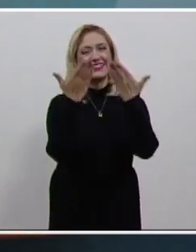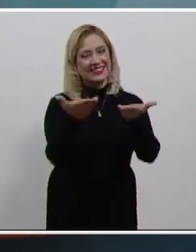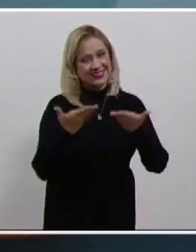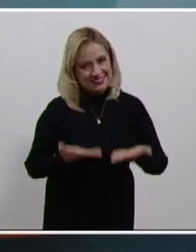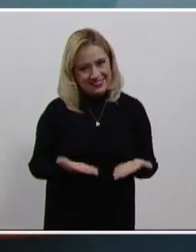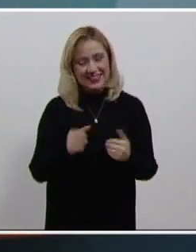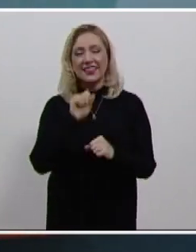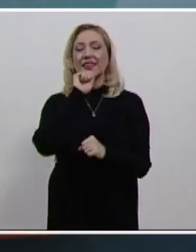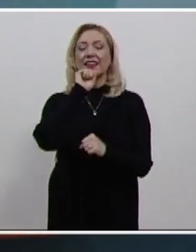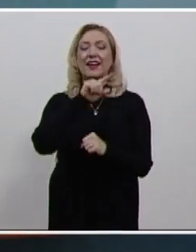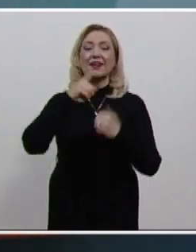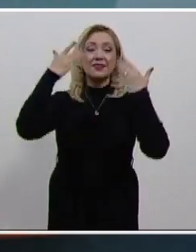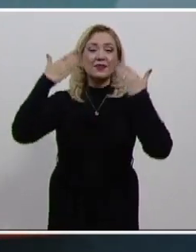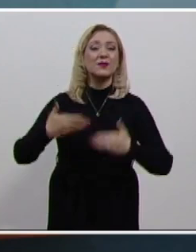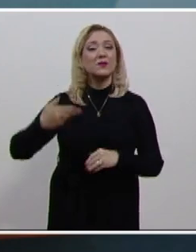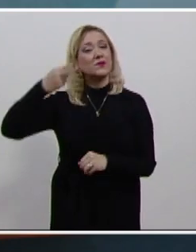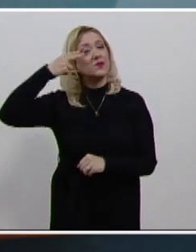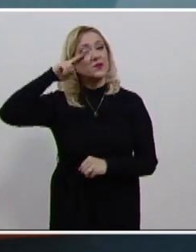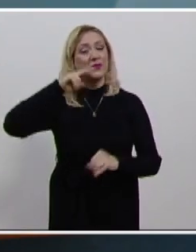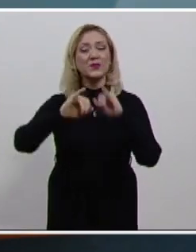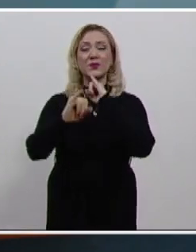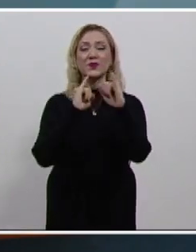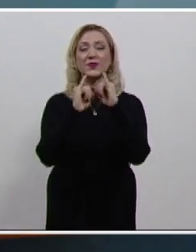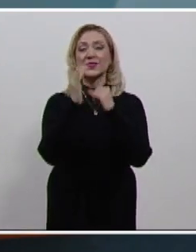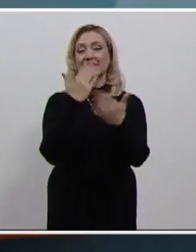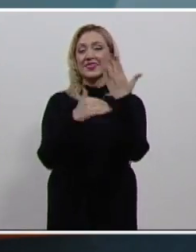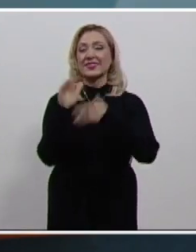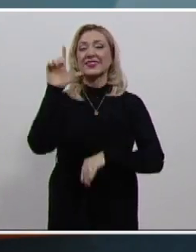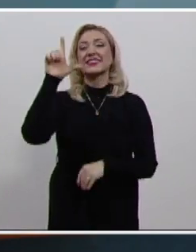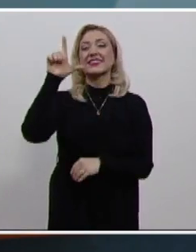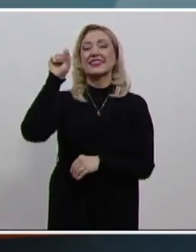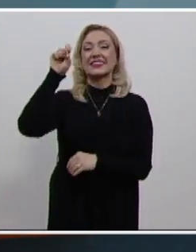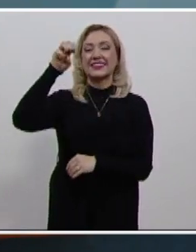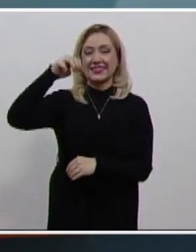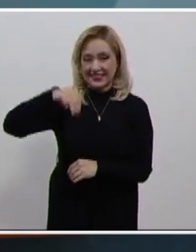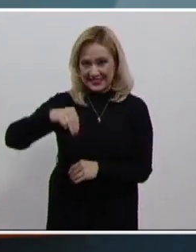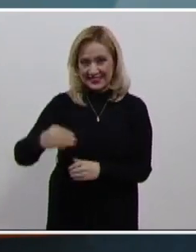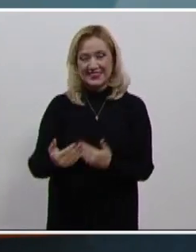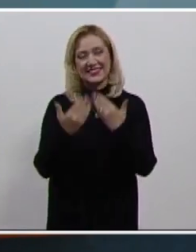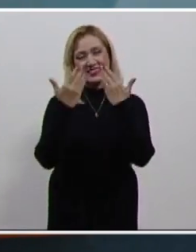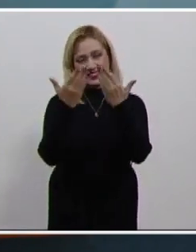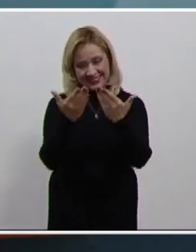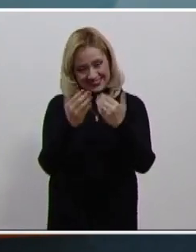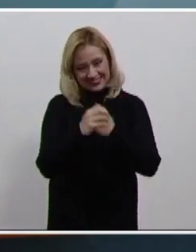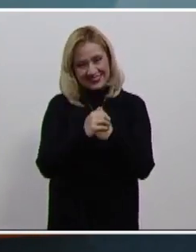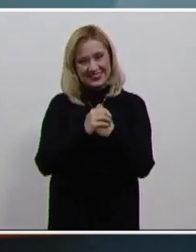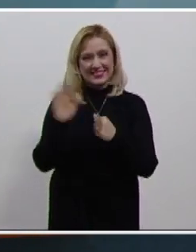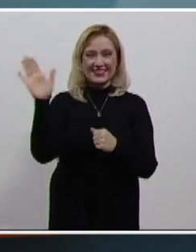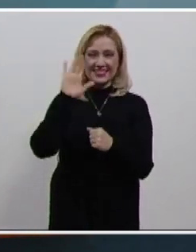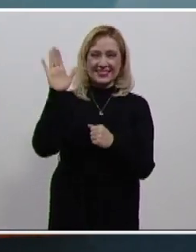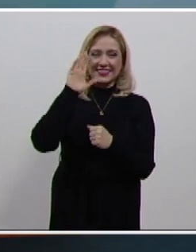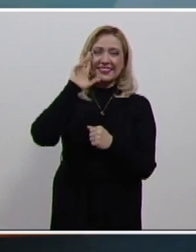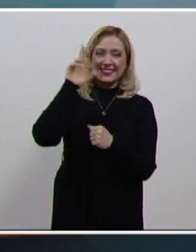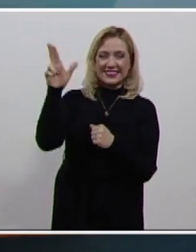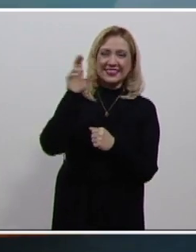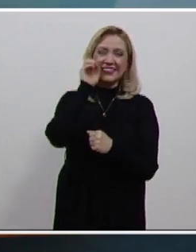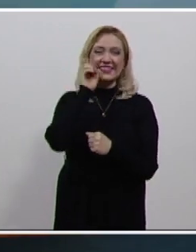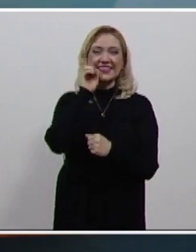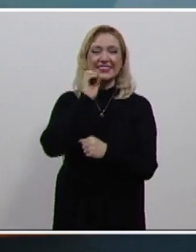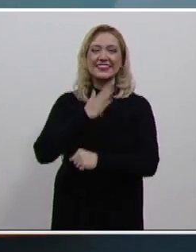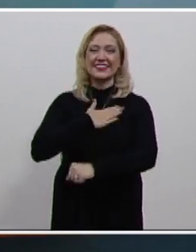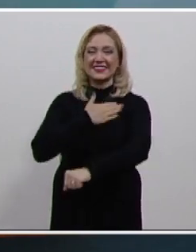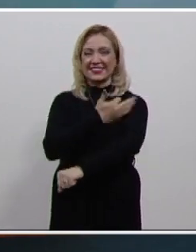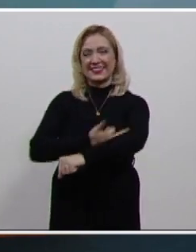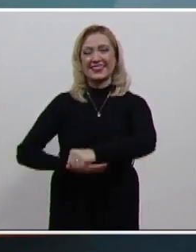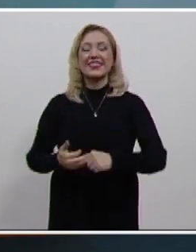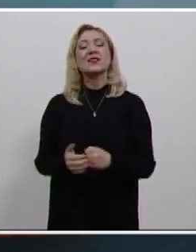saludamos también a mi compañera Nidia Díaz en la interpretación de lengua de señas mexicana. Muy buenas tardes